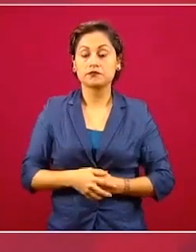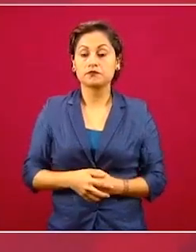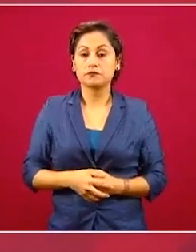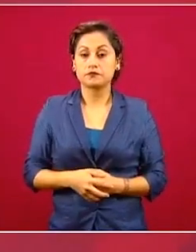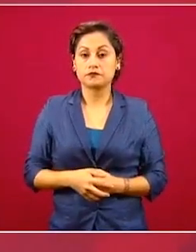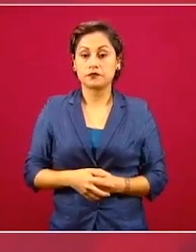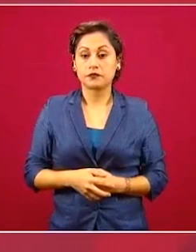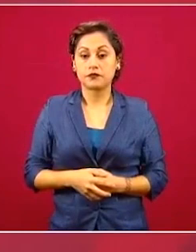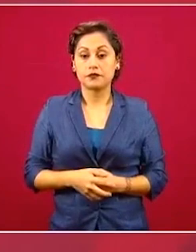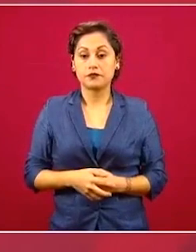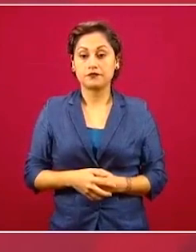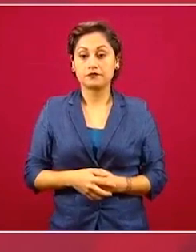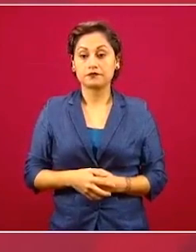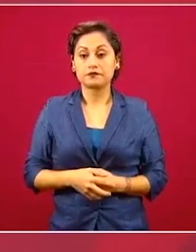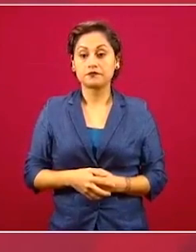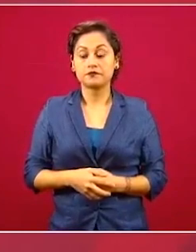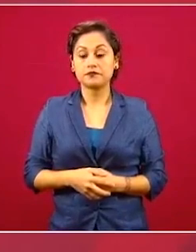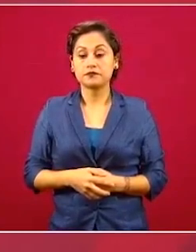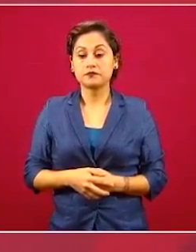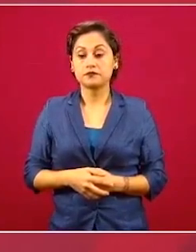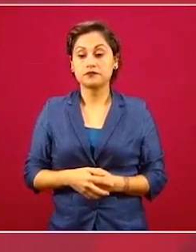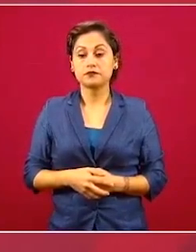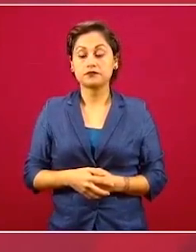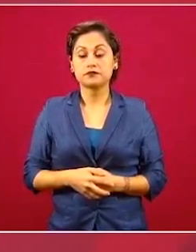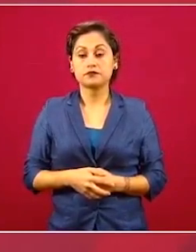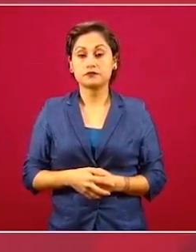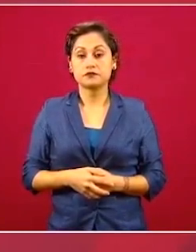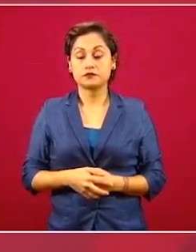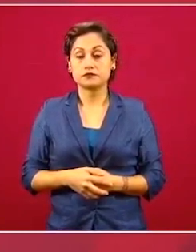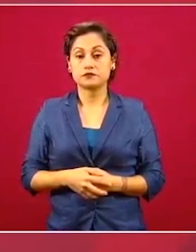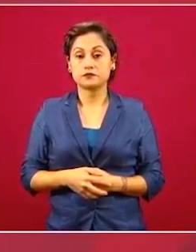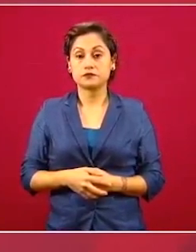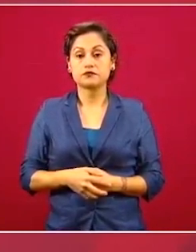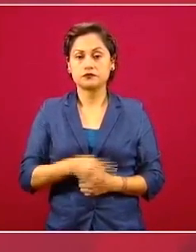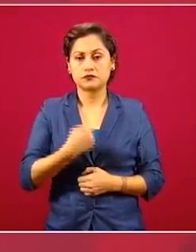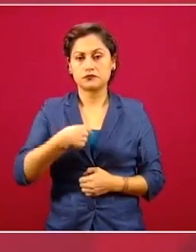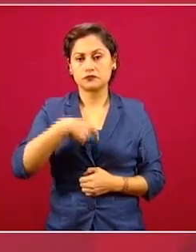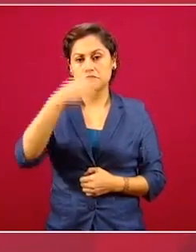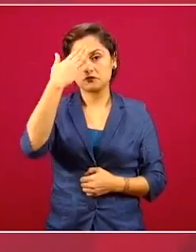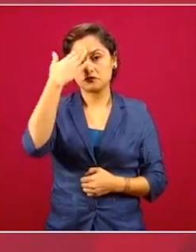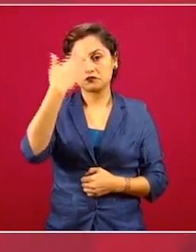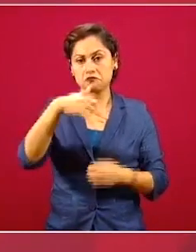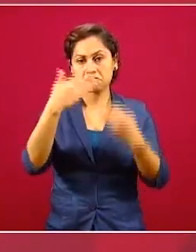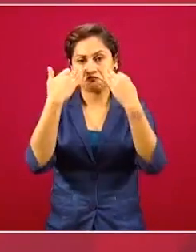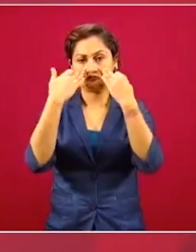tenemos todos los elementos, todas las pruebas,